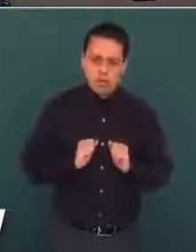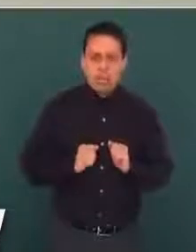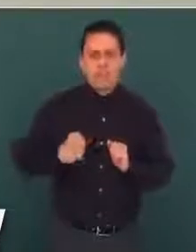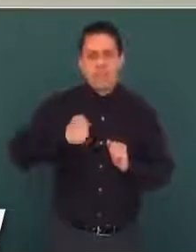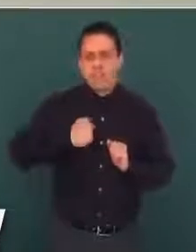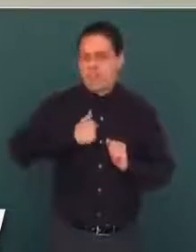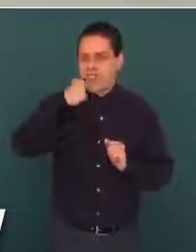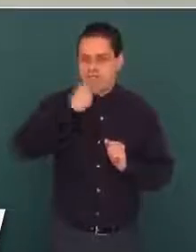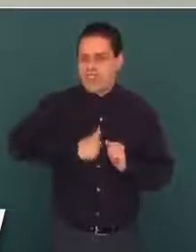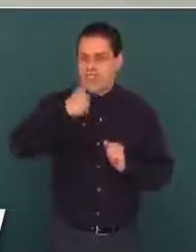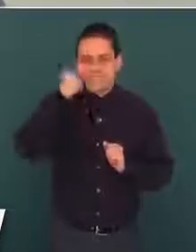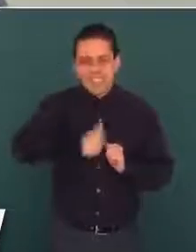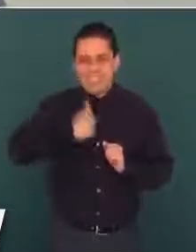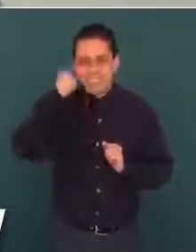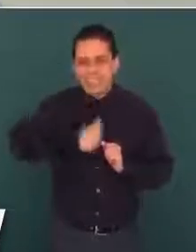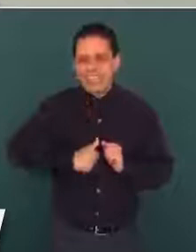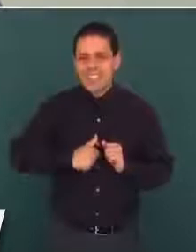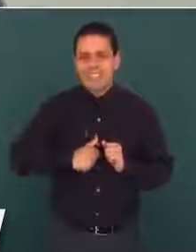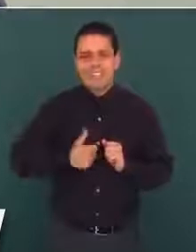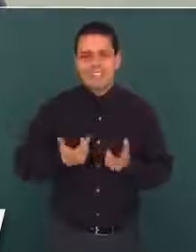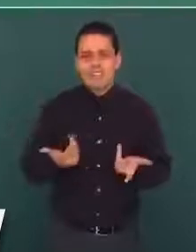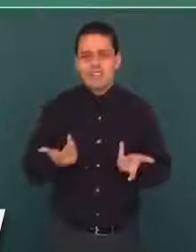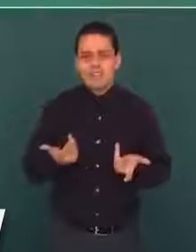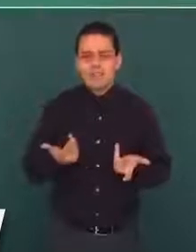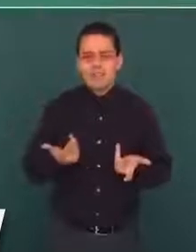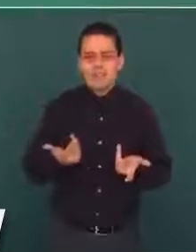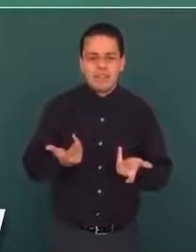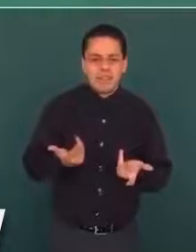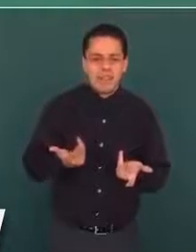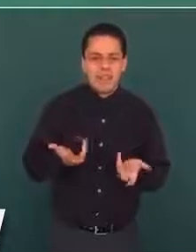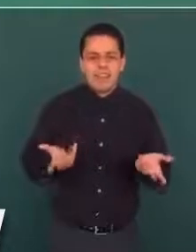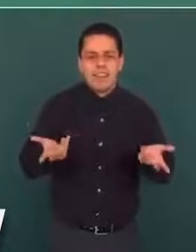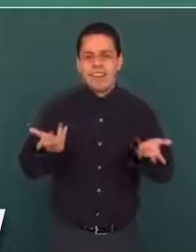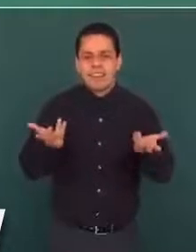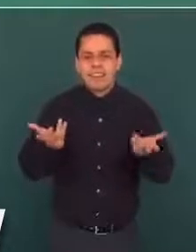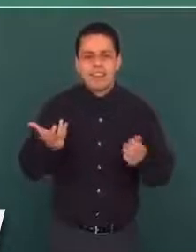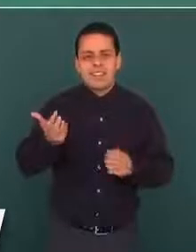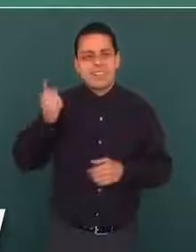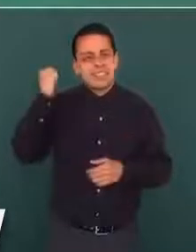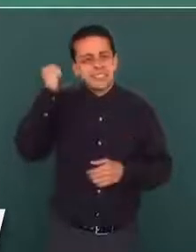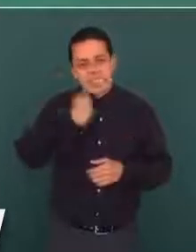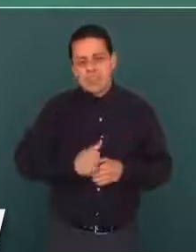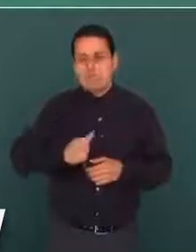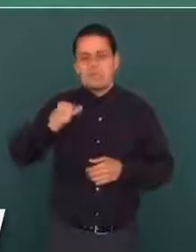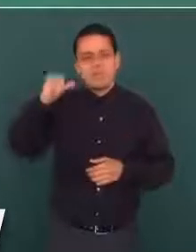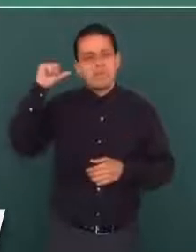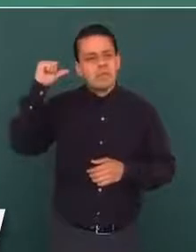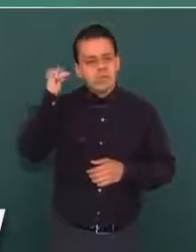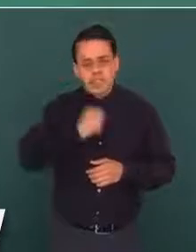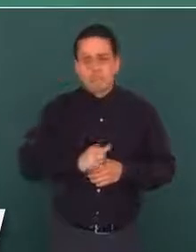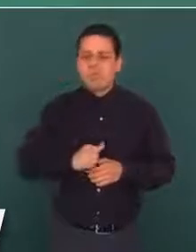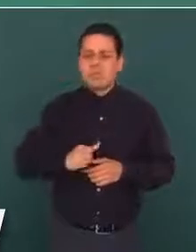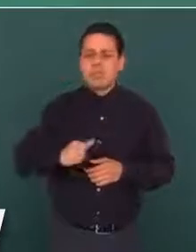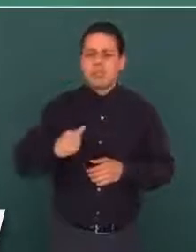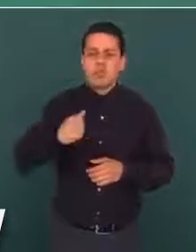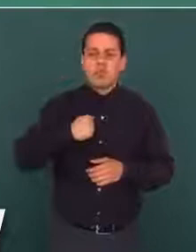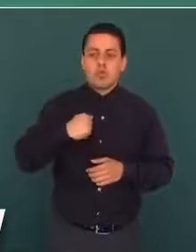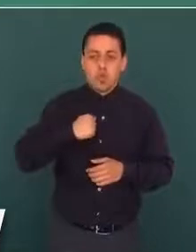hasta el no verme